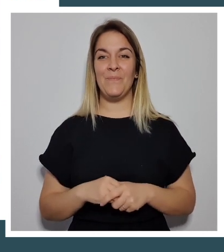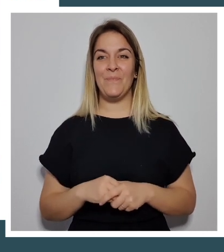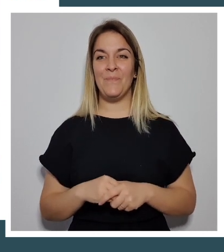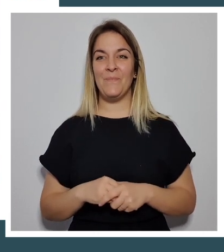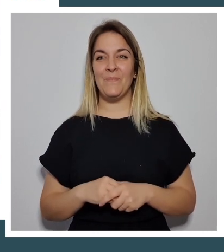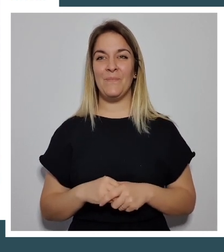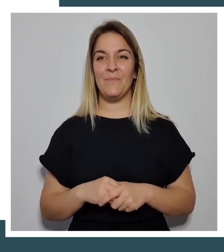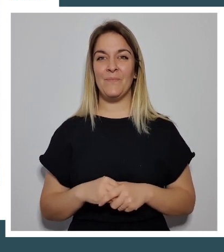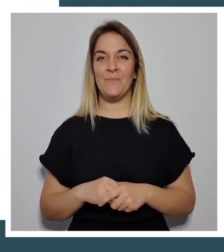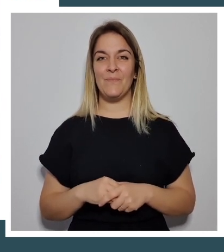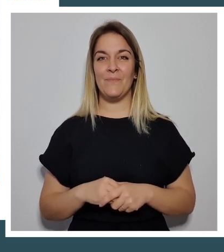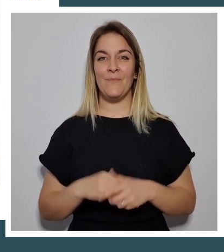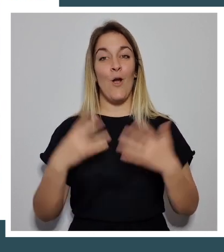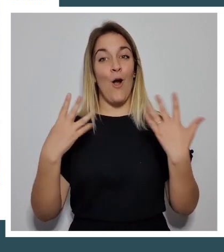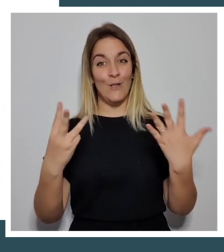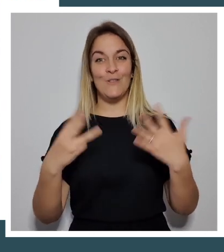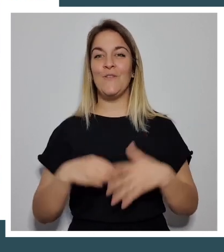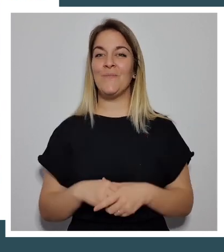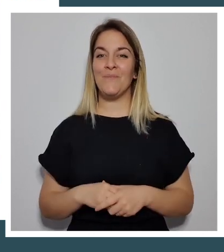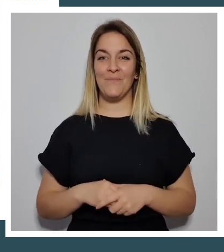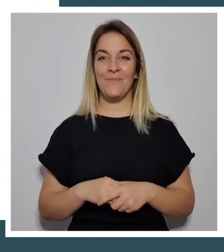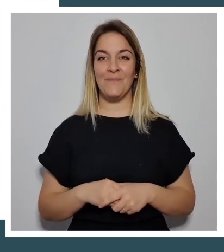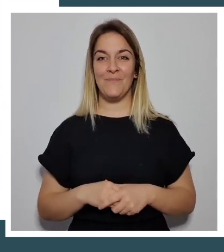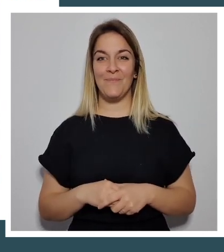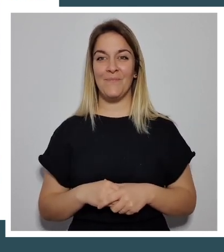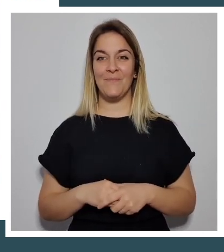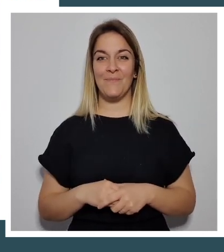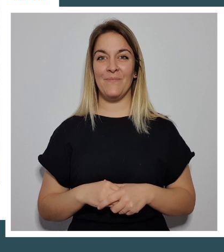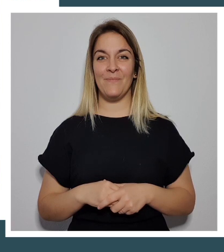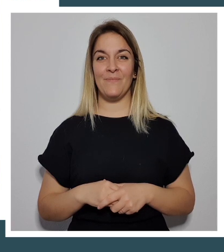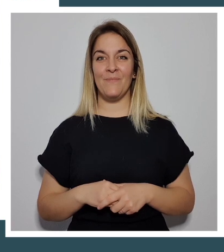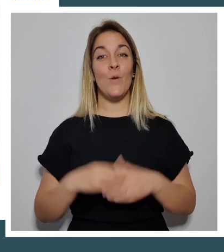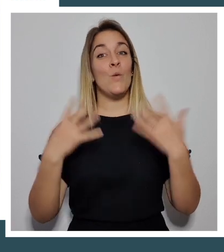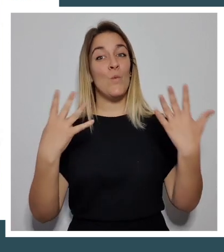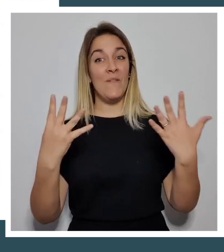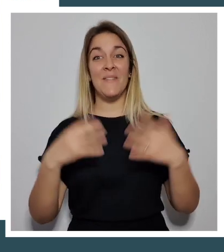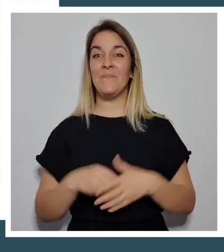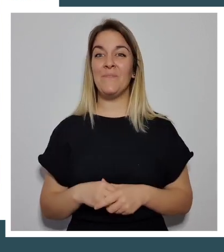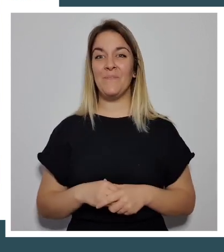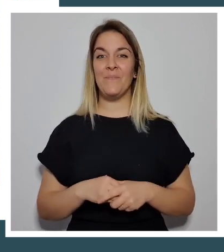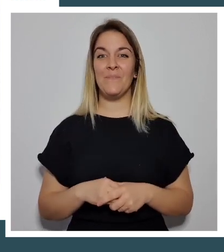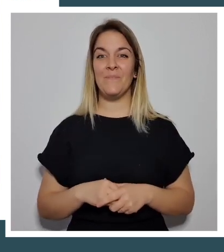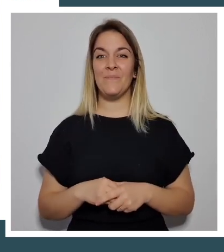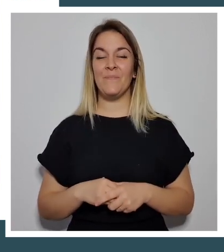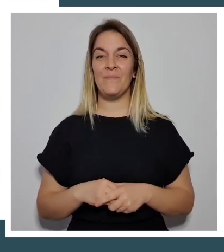8, 9 y